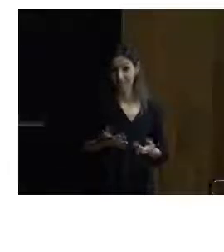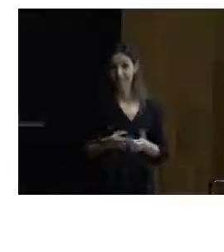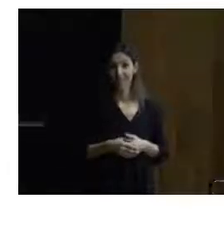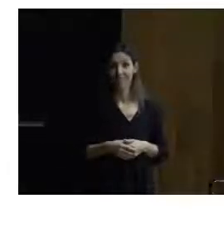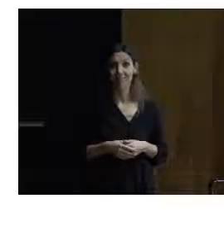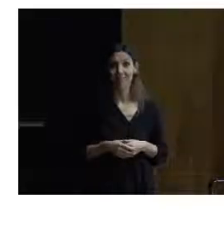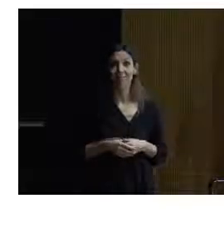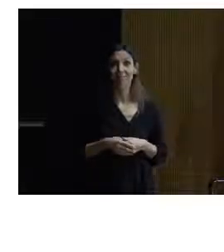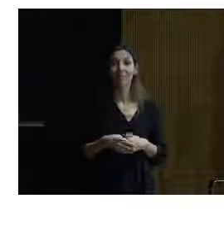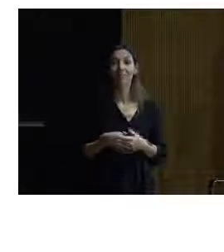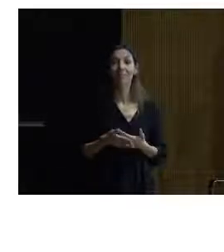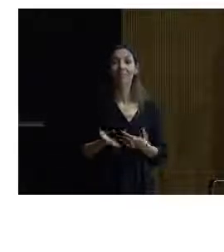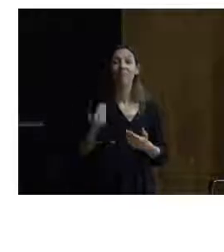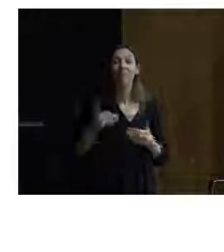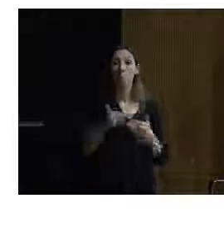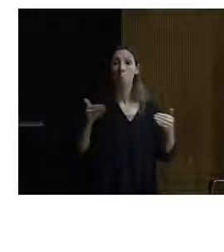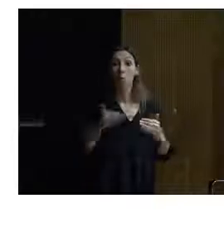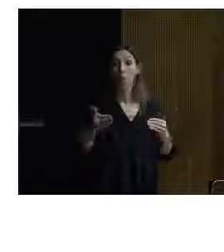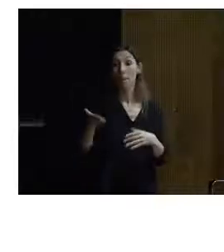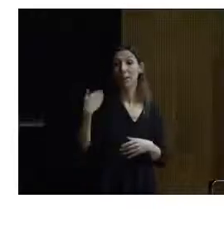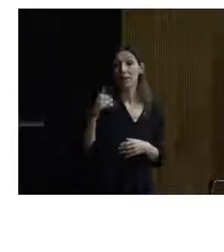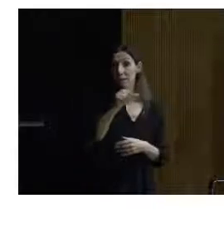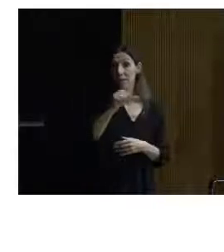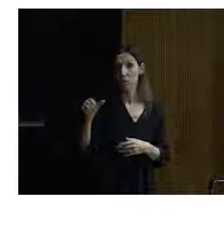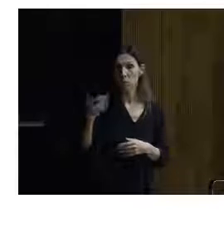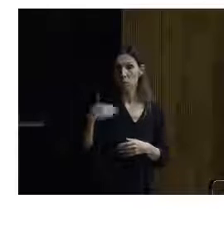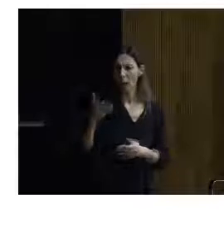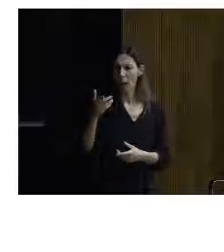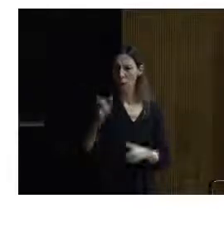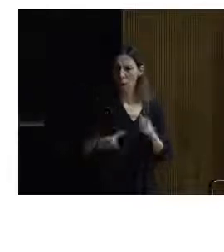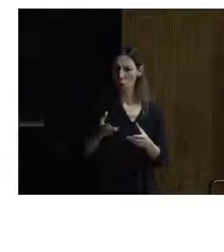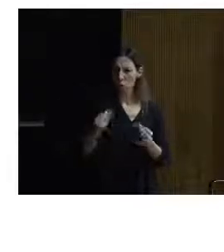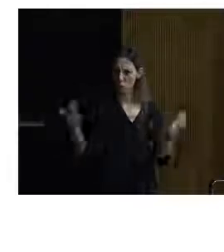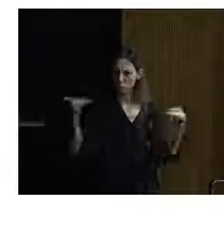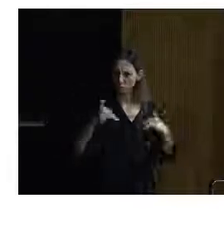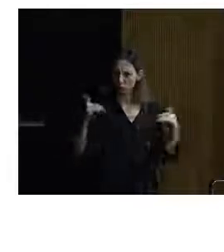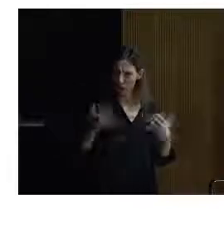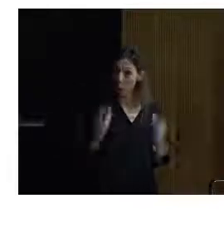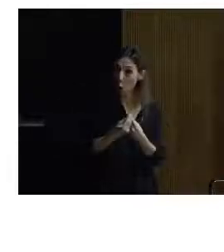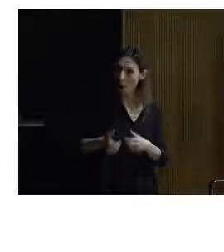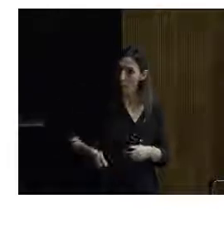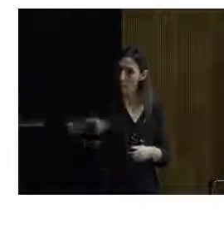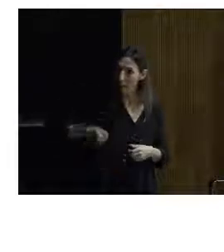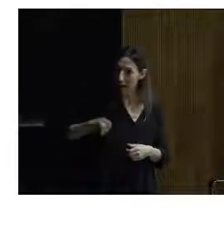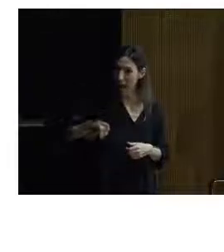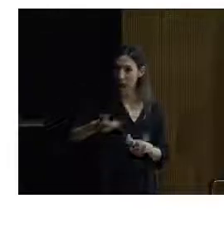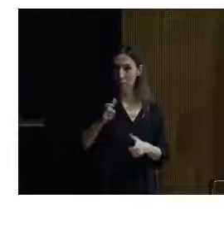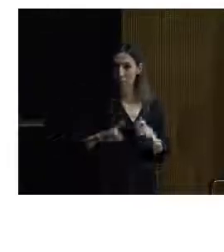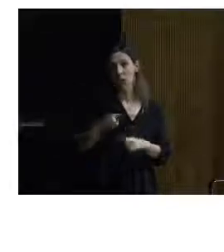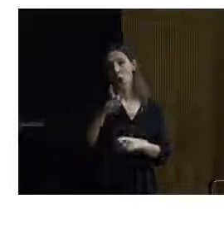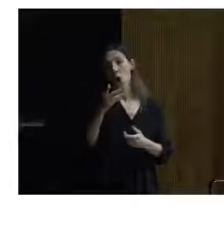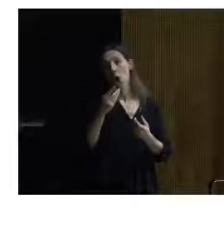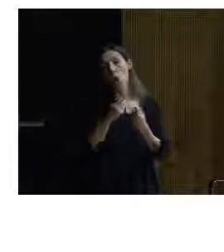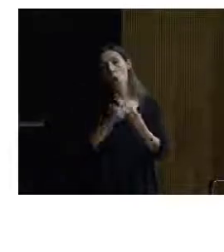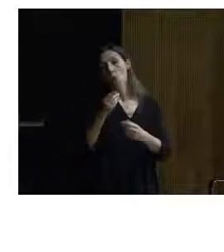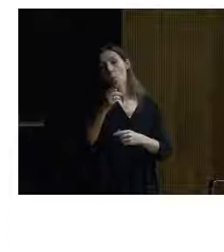Y la hemos inaugurado la semana pasada. Ya se ha subido un montón de gente con sus maletas. Gente que tenía problemas. Yo